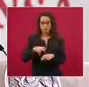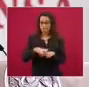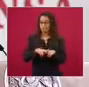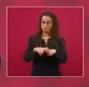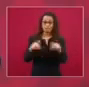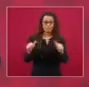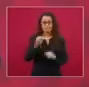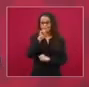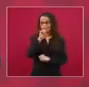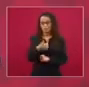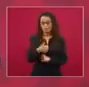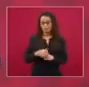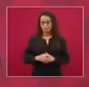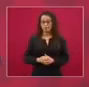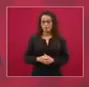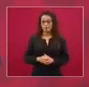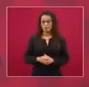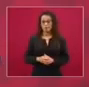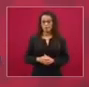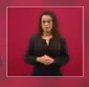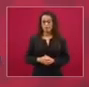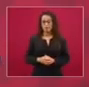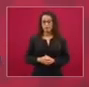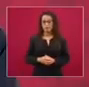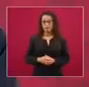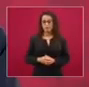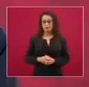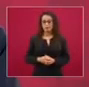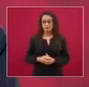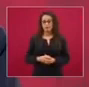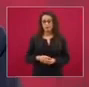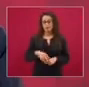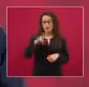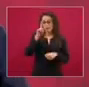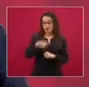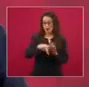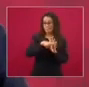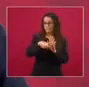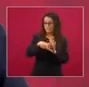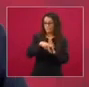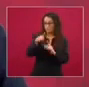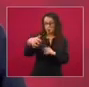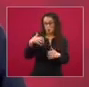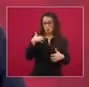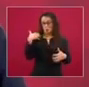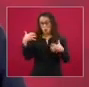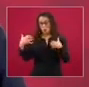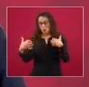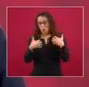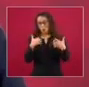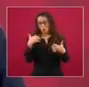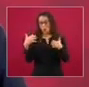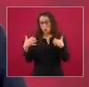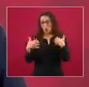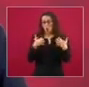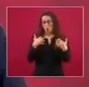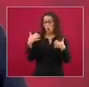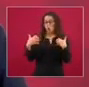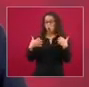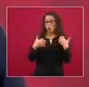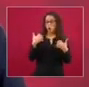Están muy molestos los de la prensa vendida y alquilada de otros tiempos,